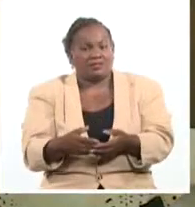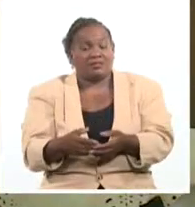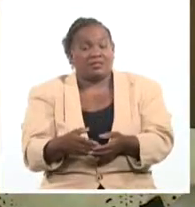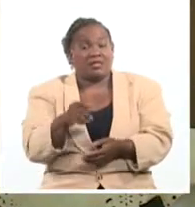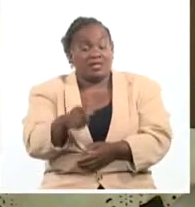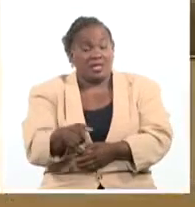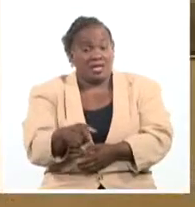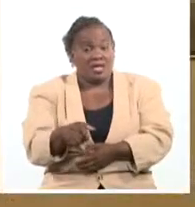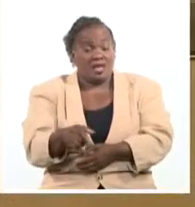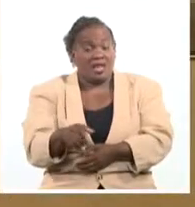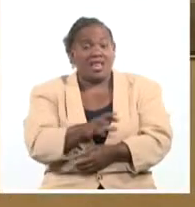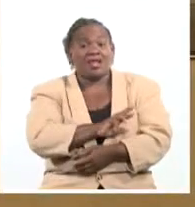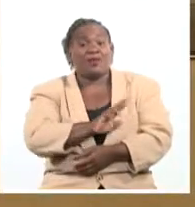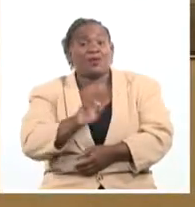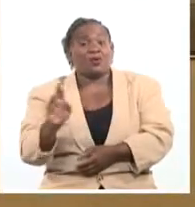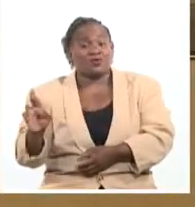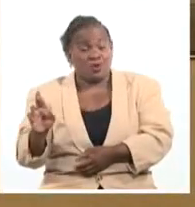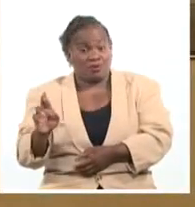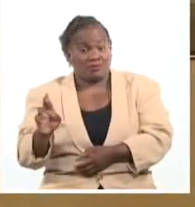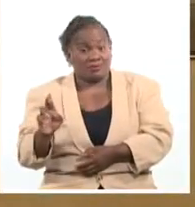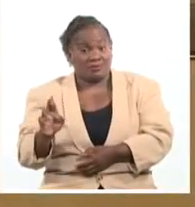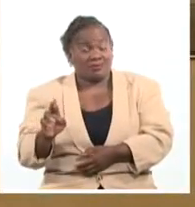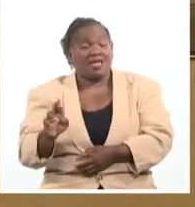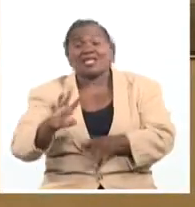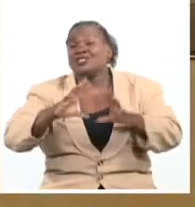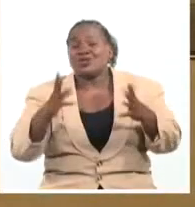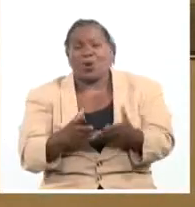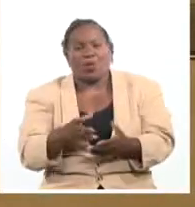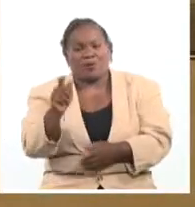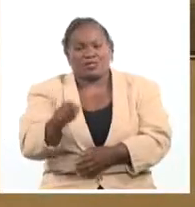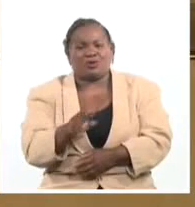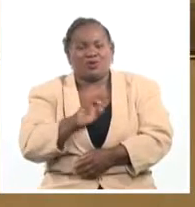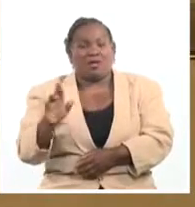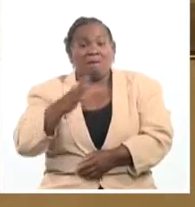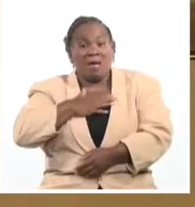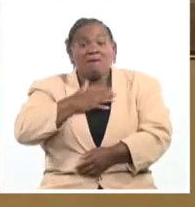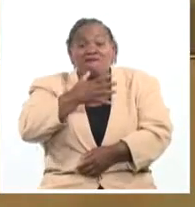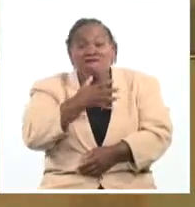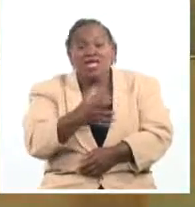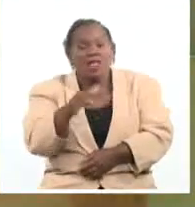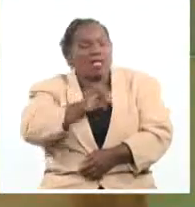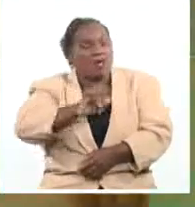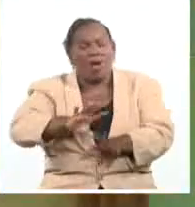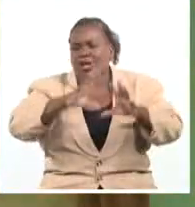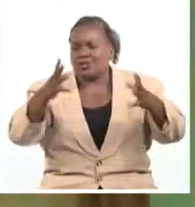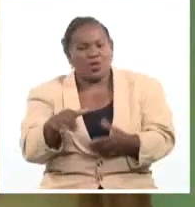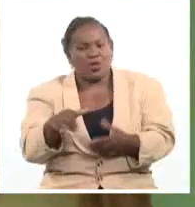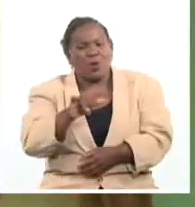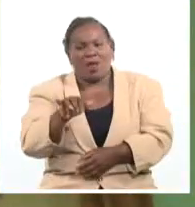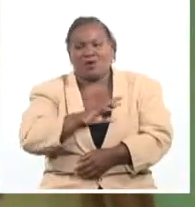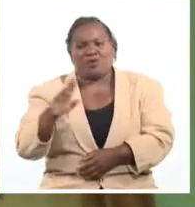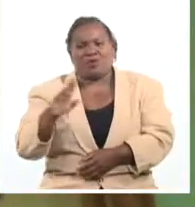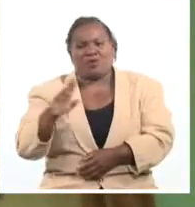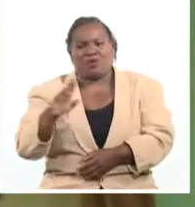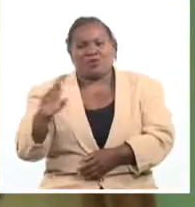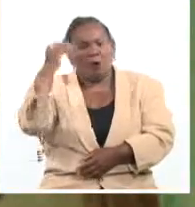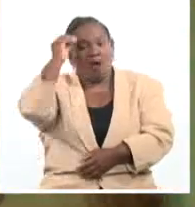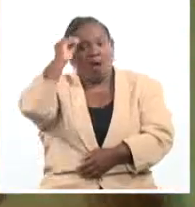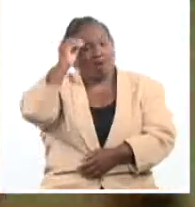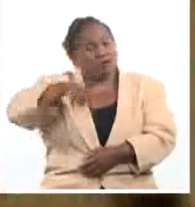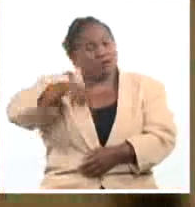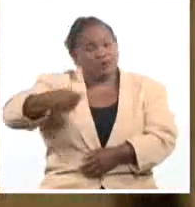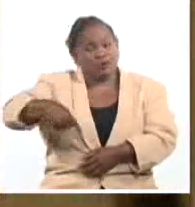revolucionarios no es todo, para mí Fidel también no es todo, como es la revolución. Yo aprendo todos los días,